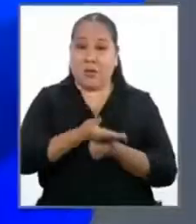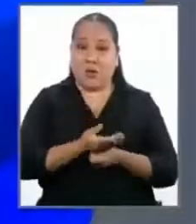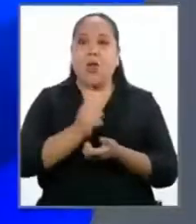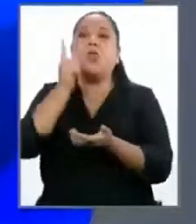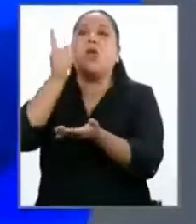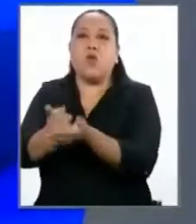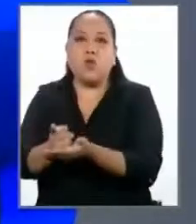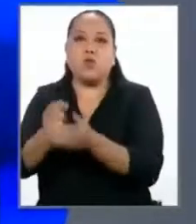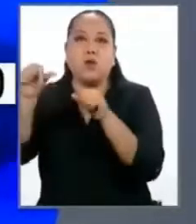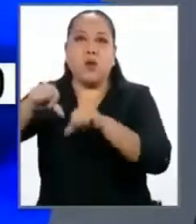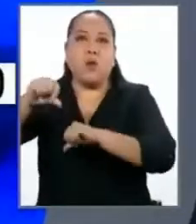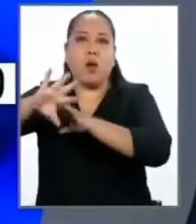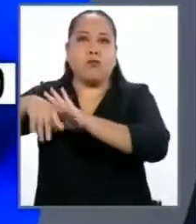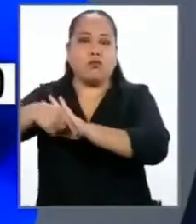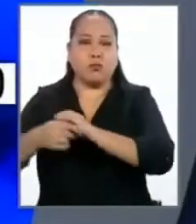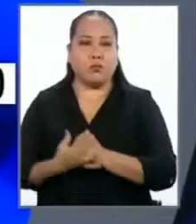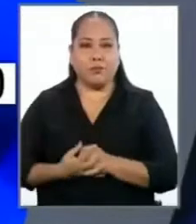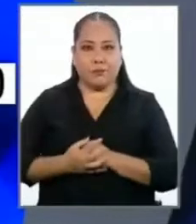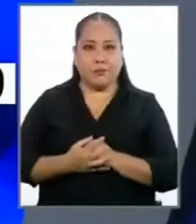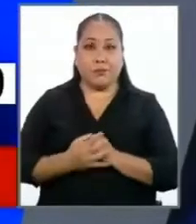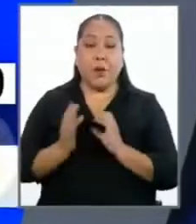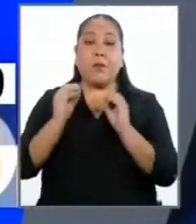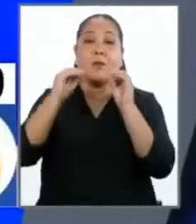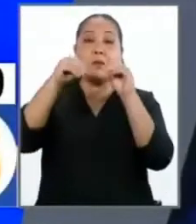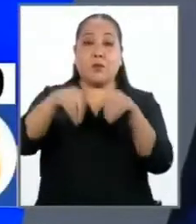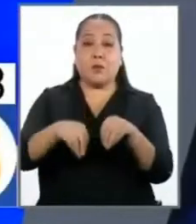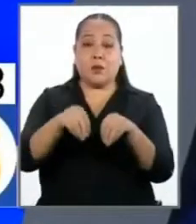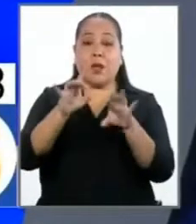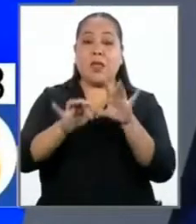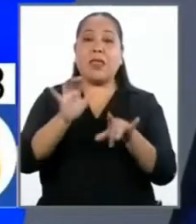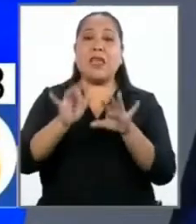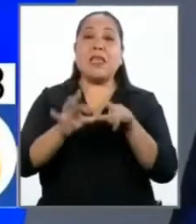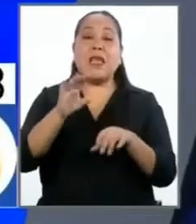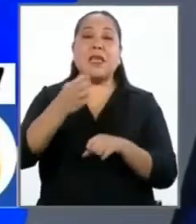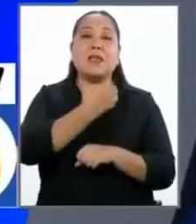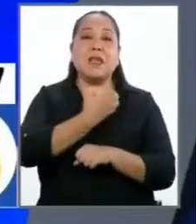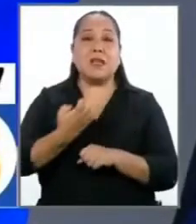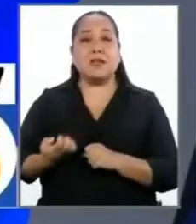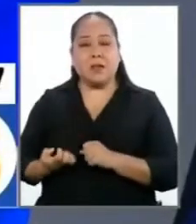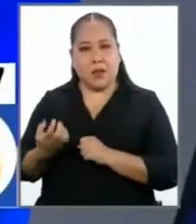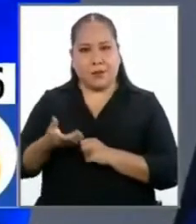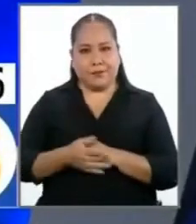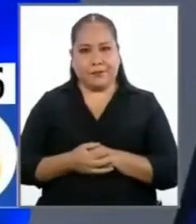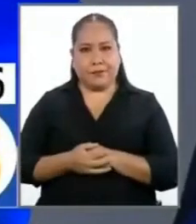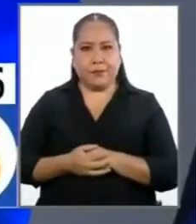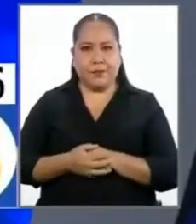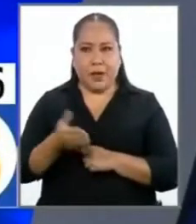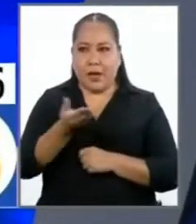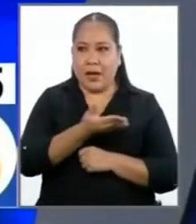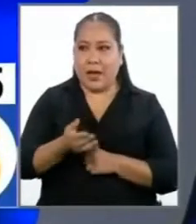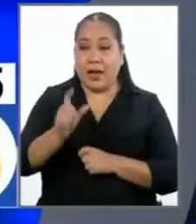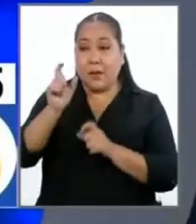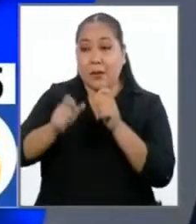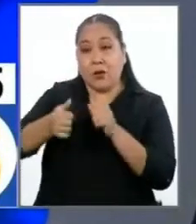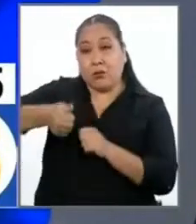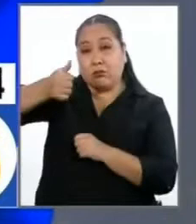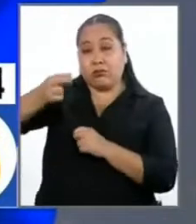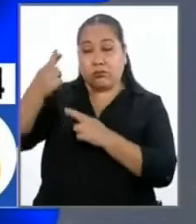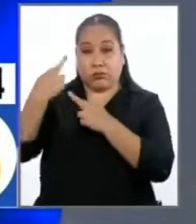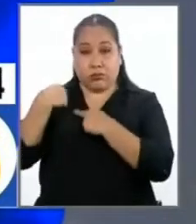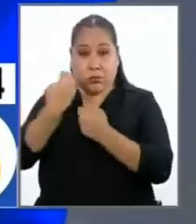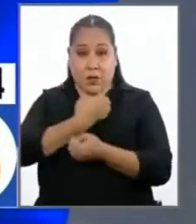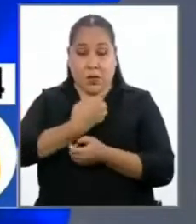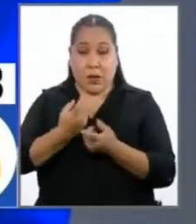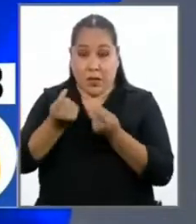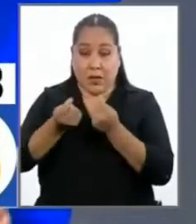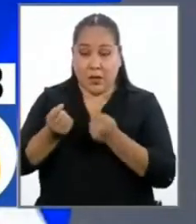Vamos a digitalizar al Estado, para que los funcionarios que detecten actos de